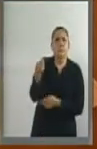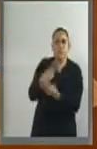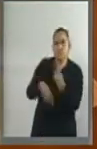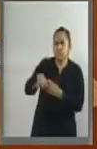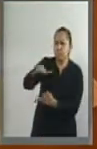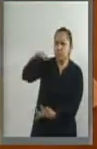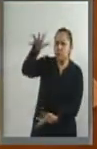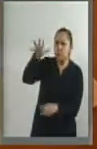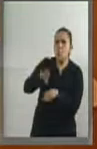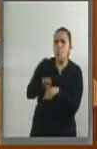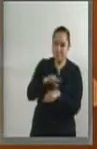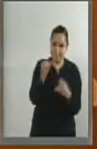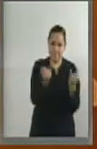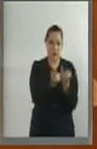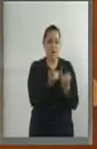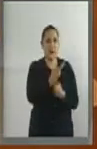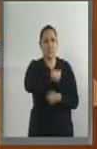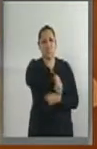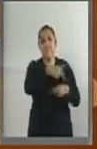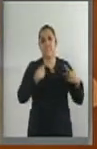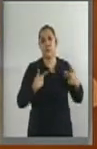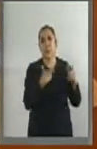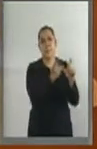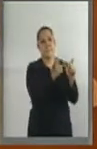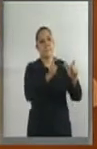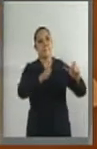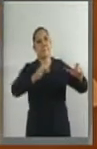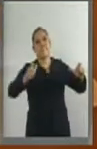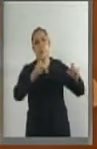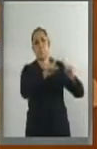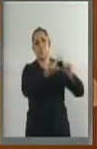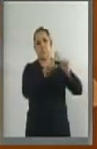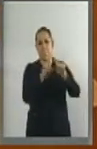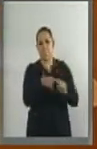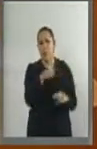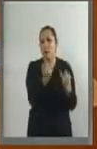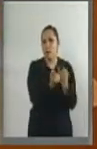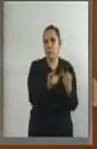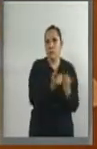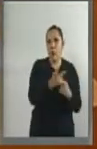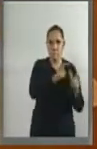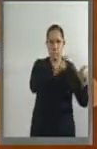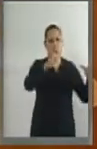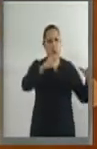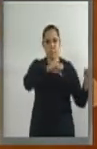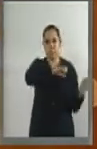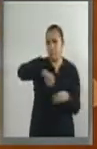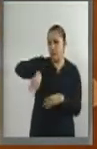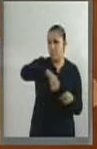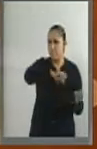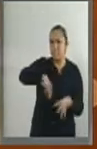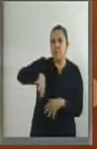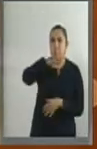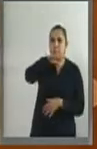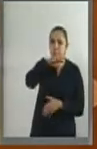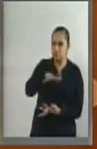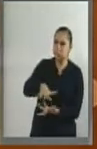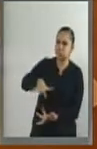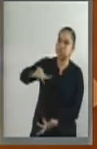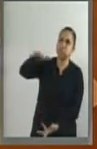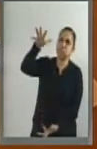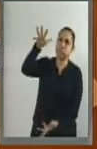y también que este tipo de residuos es claramente poco